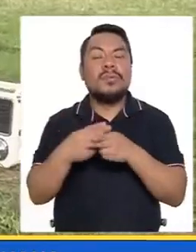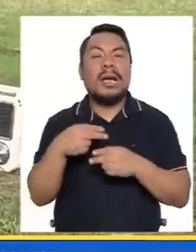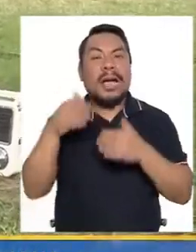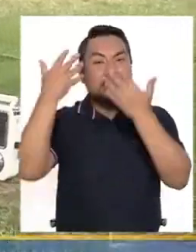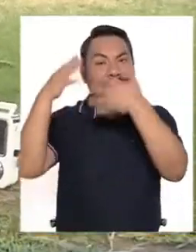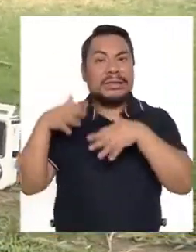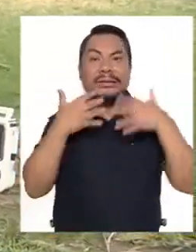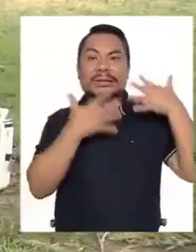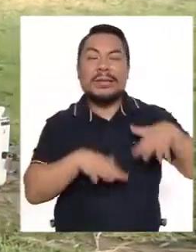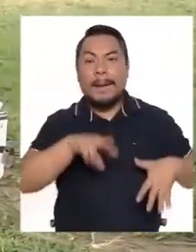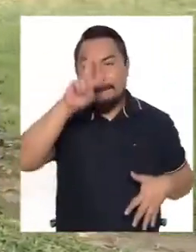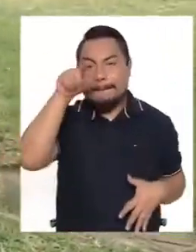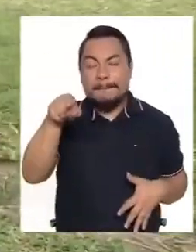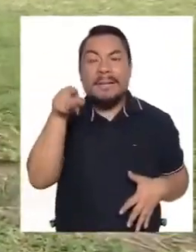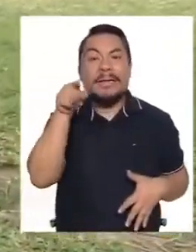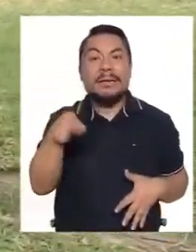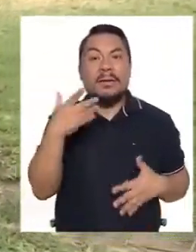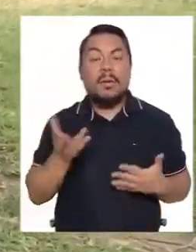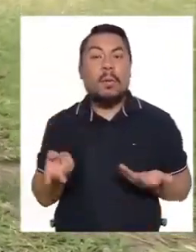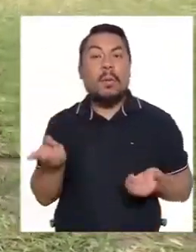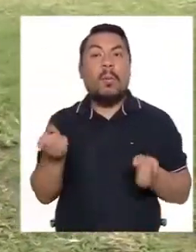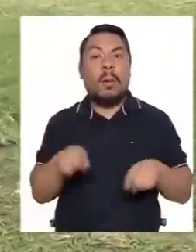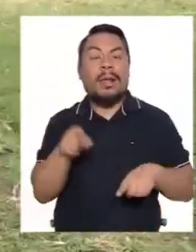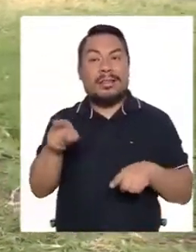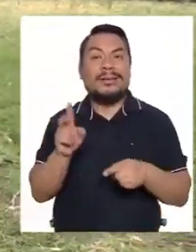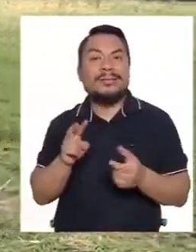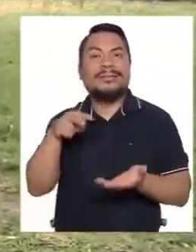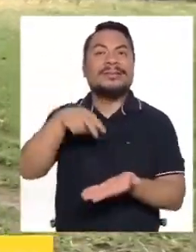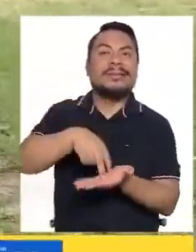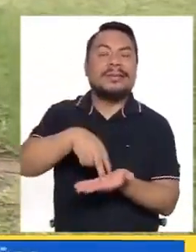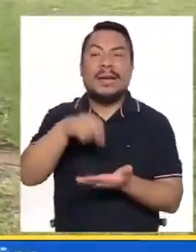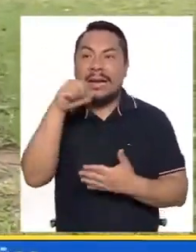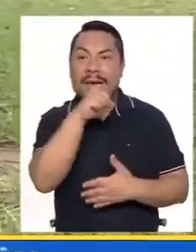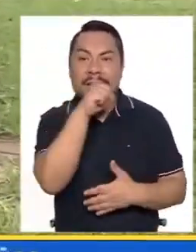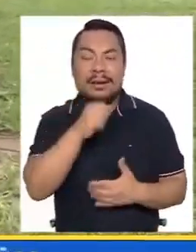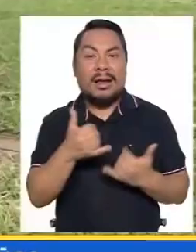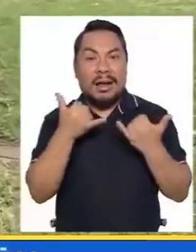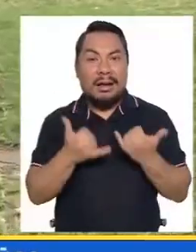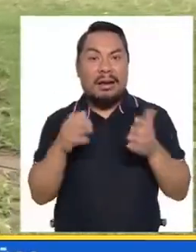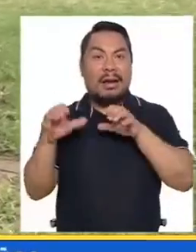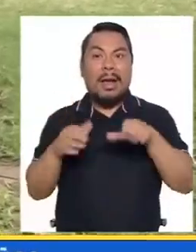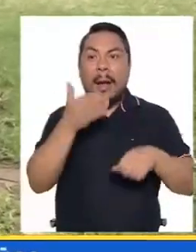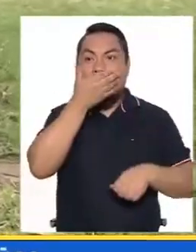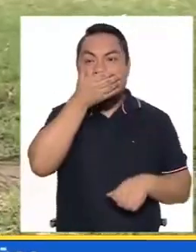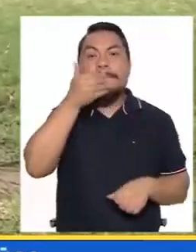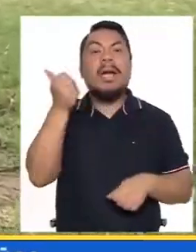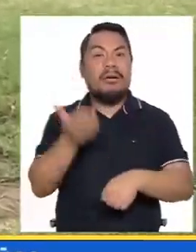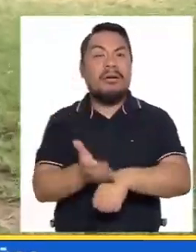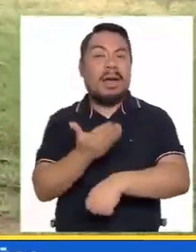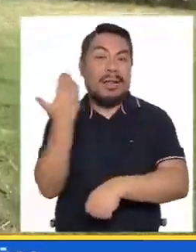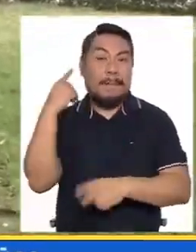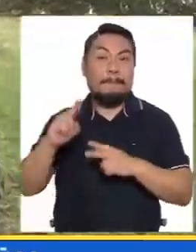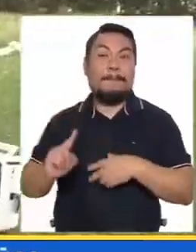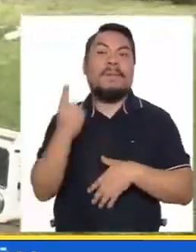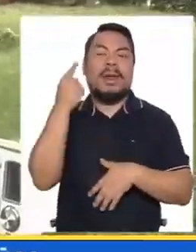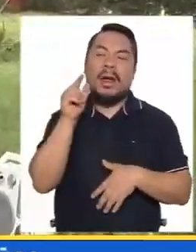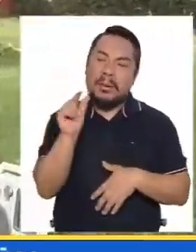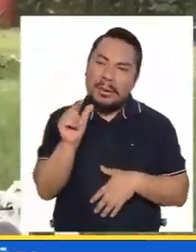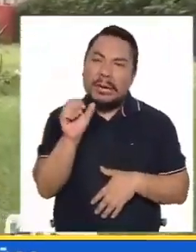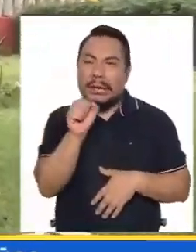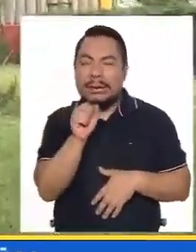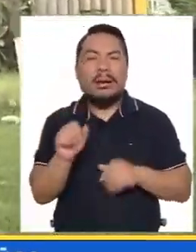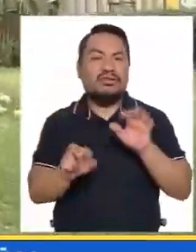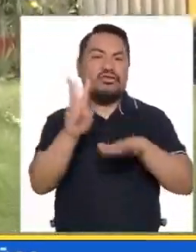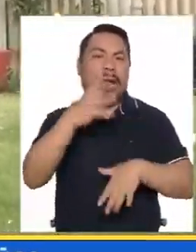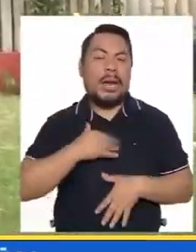Shakirita peruana. Y ella cuando pisa un escenario, pues, ahora lo hace mucho mejor de cuando es la primera vez que